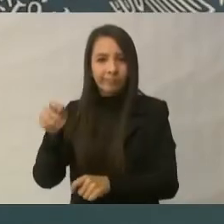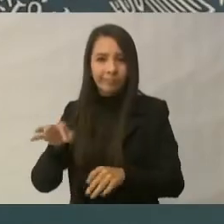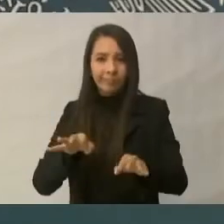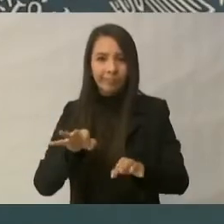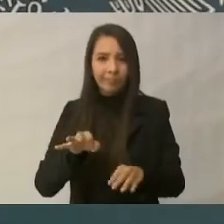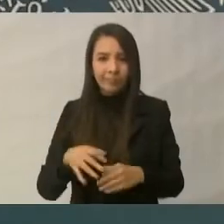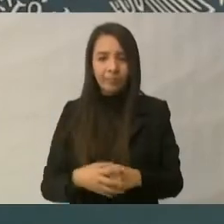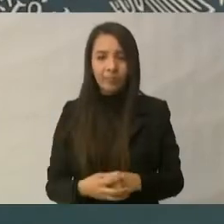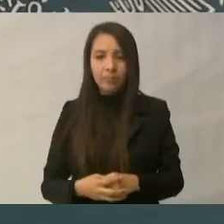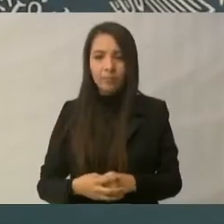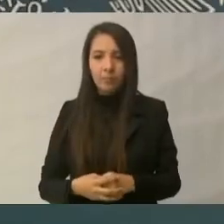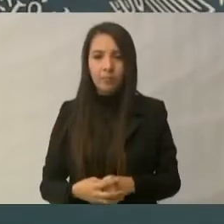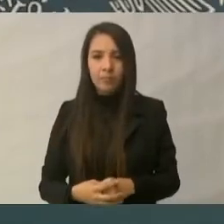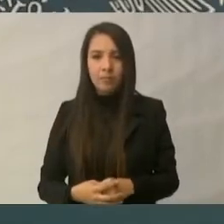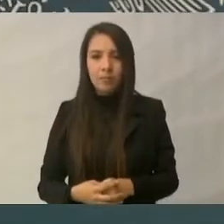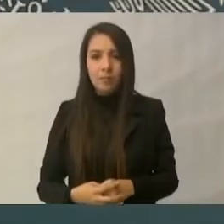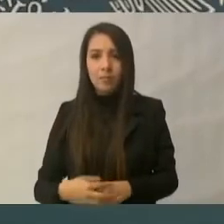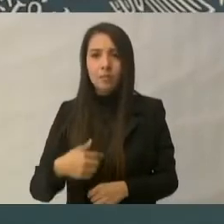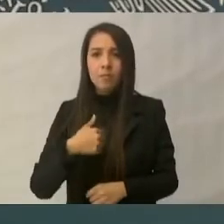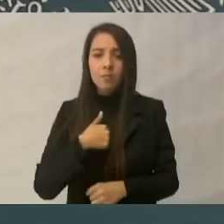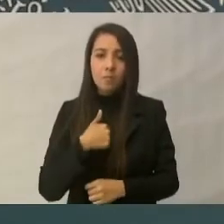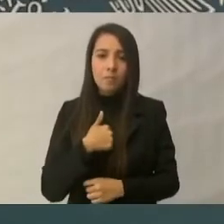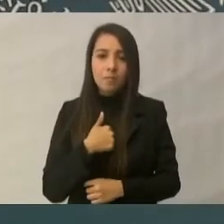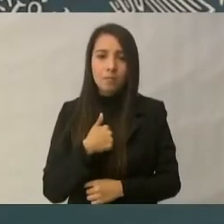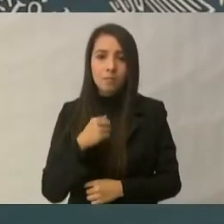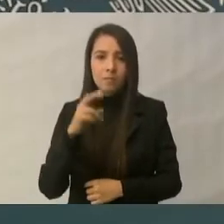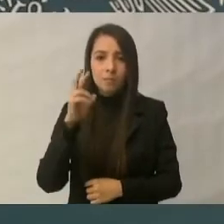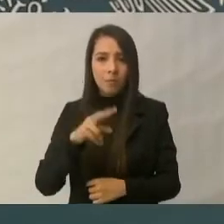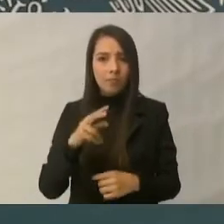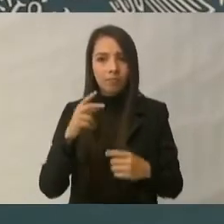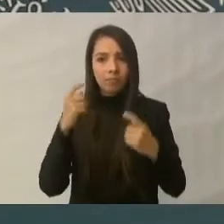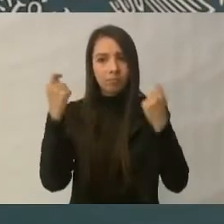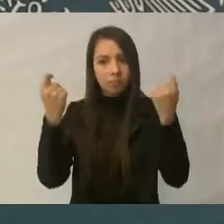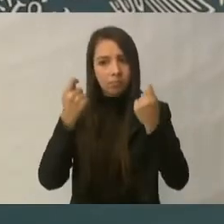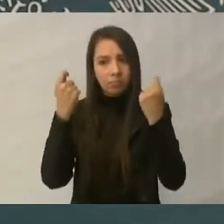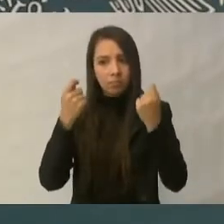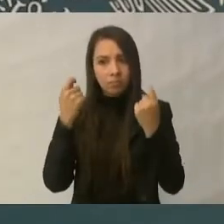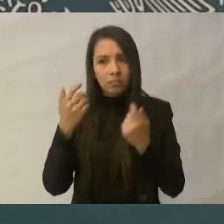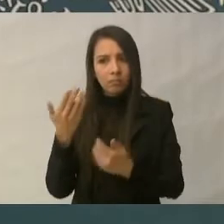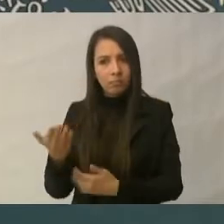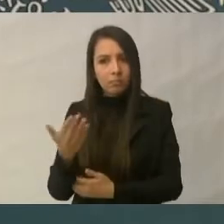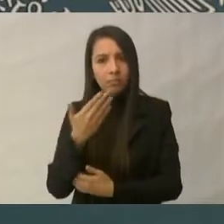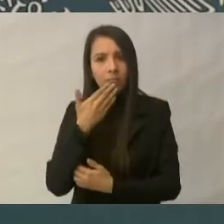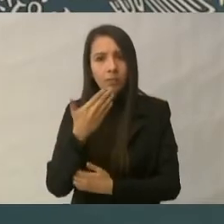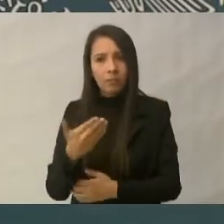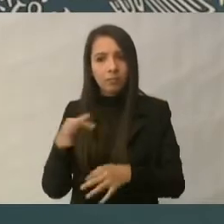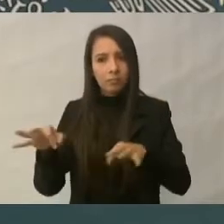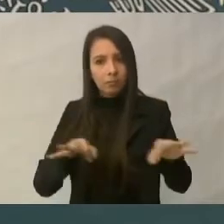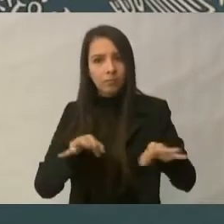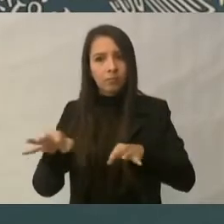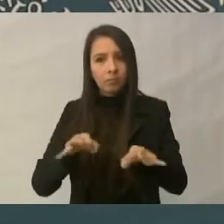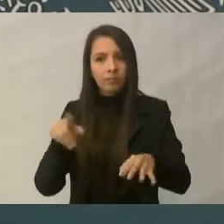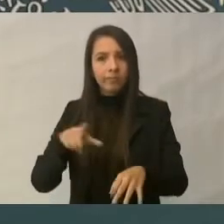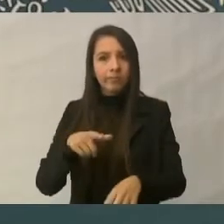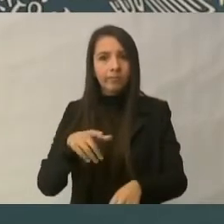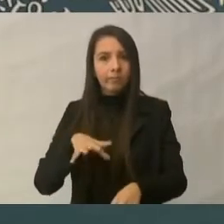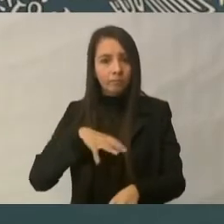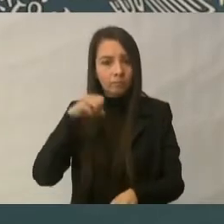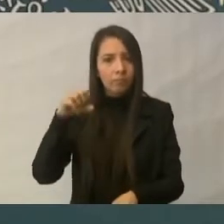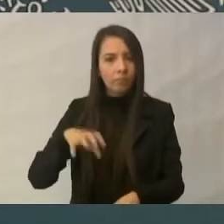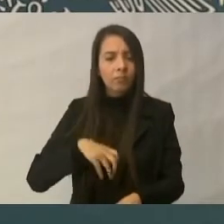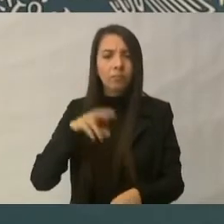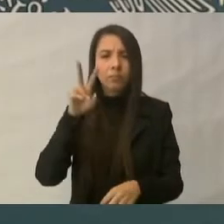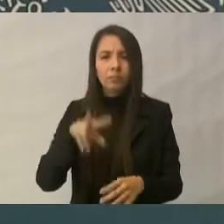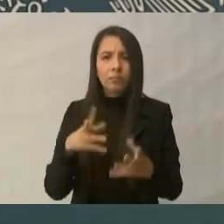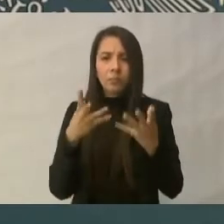celebro que se esté trabajando de esta manera, le agradezco mucho al